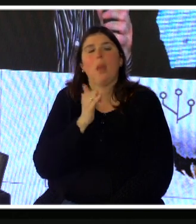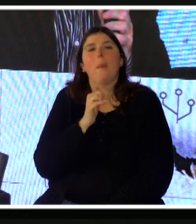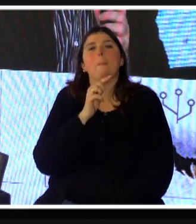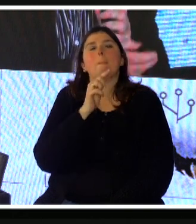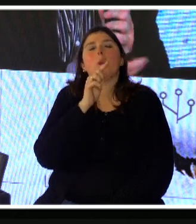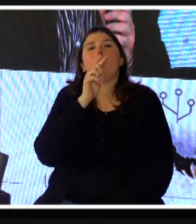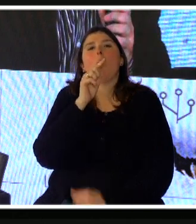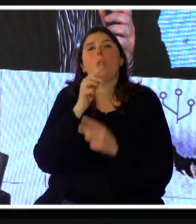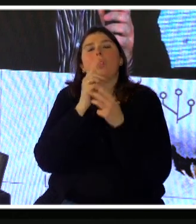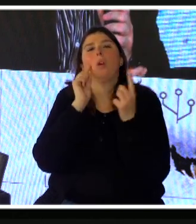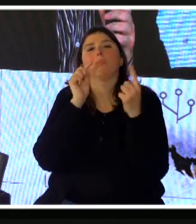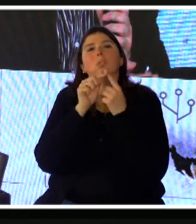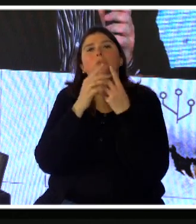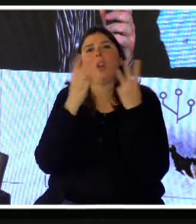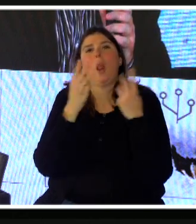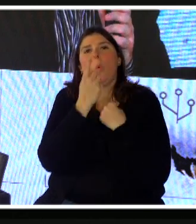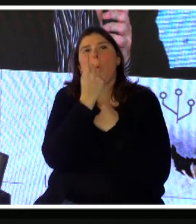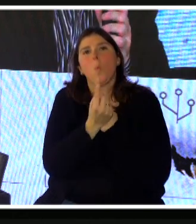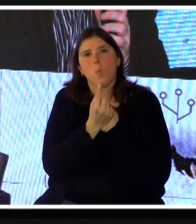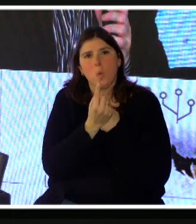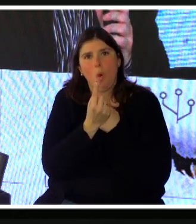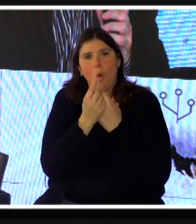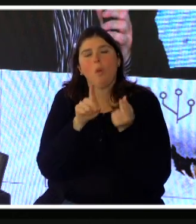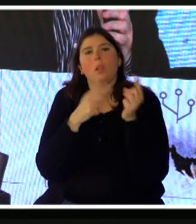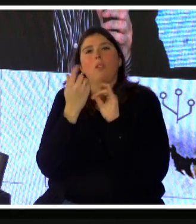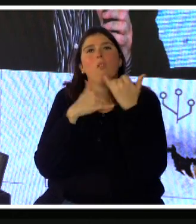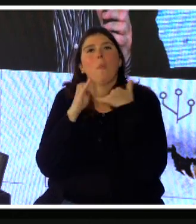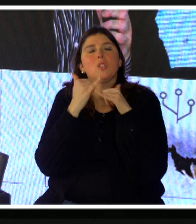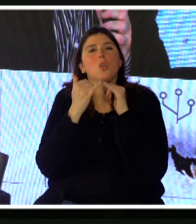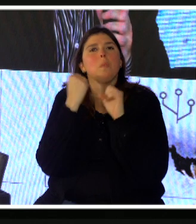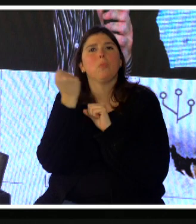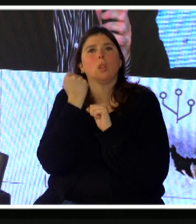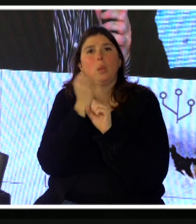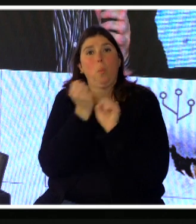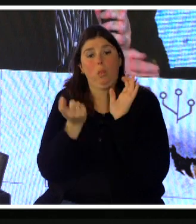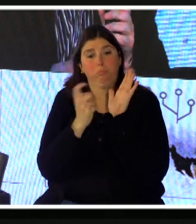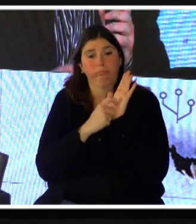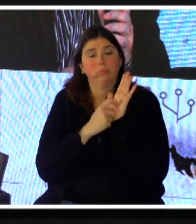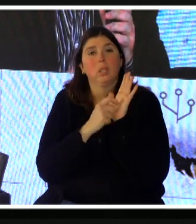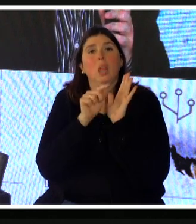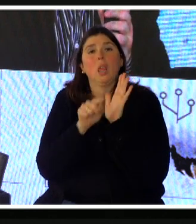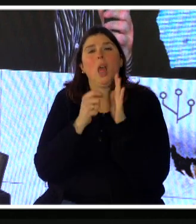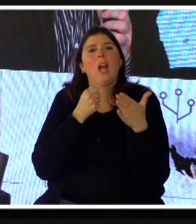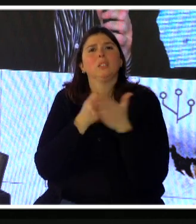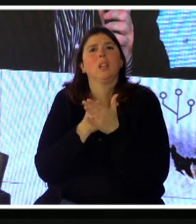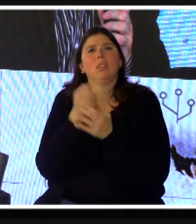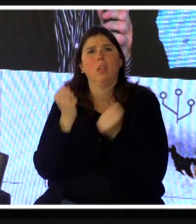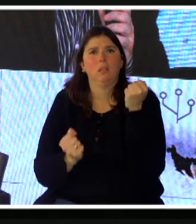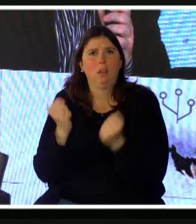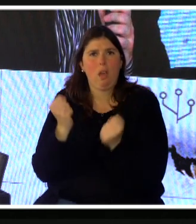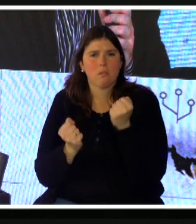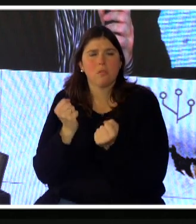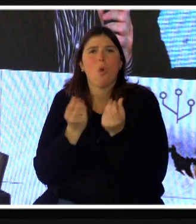y por ejemplo, dentro de las informaciones más importantes, puede cliquear, puede ver cómo, por ejemplo, el caso de accidentes de tránsito, cómo se